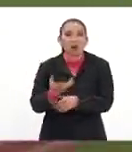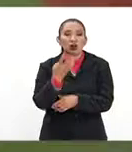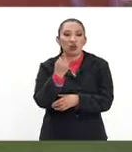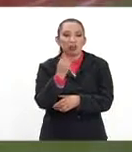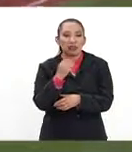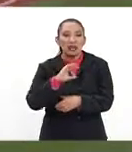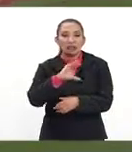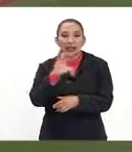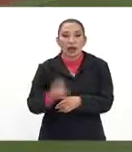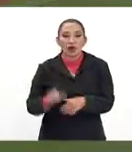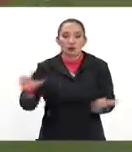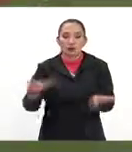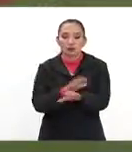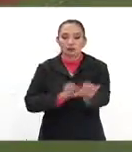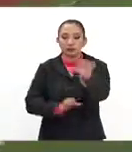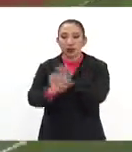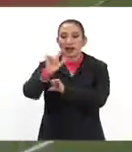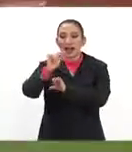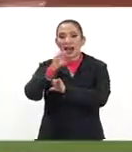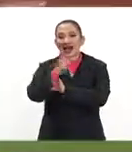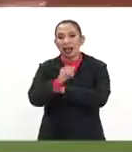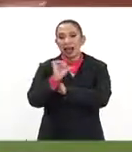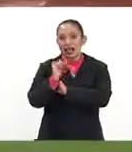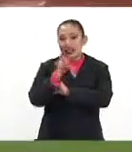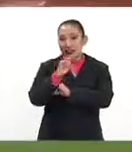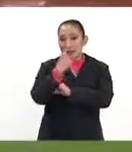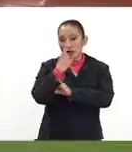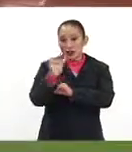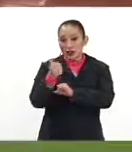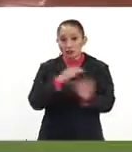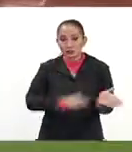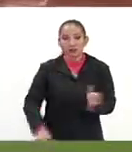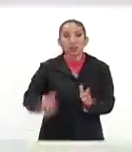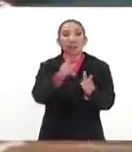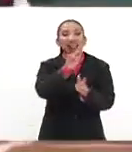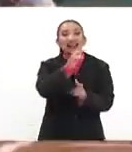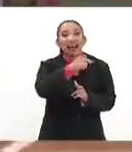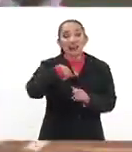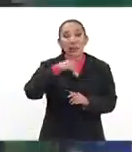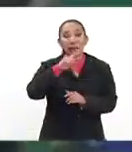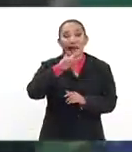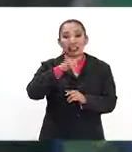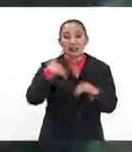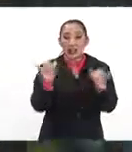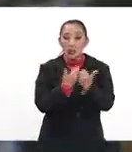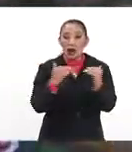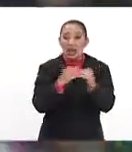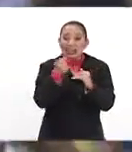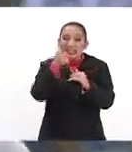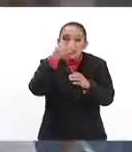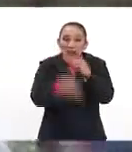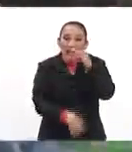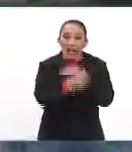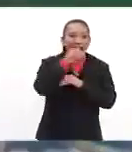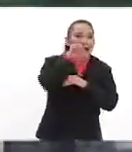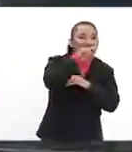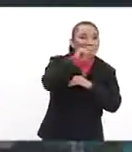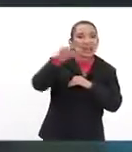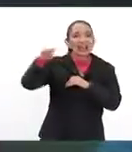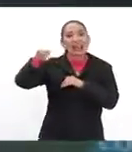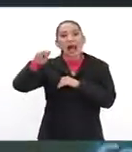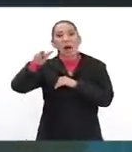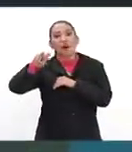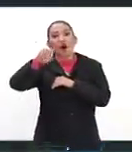novena de Chicago. Fue cambiado a los Rangers el 31 de agosto. Liga mexicana del Pacífico se empató la serie semifinal entre Jalisco y